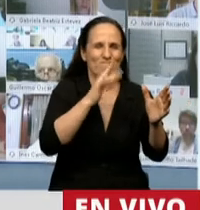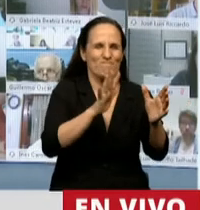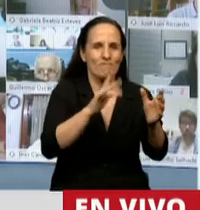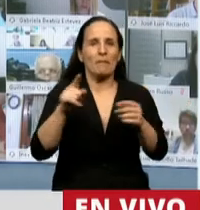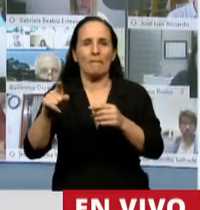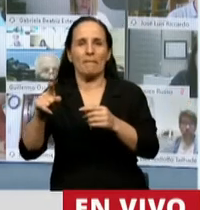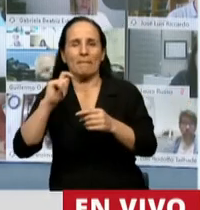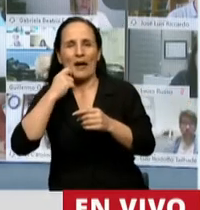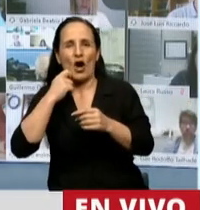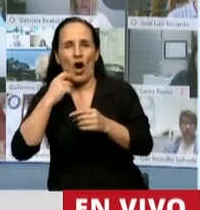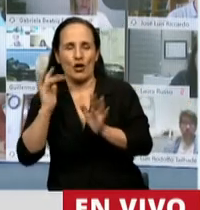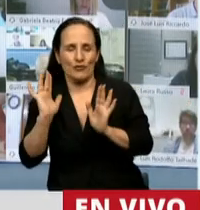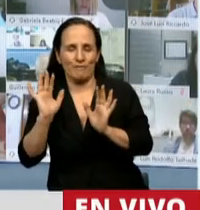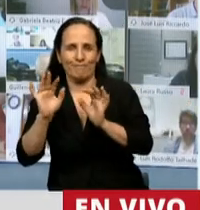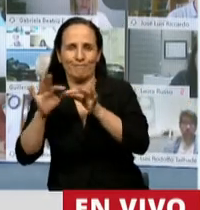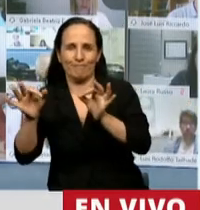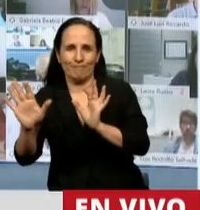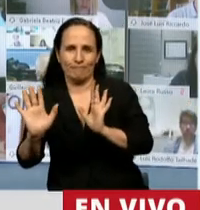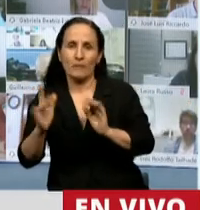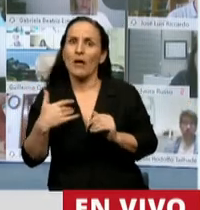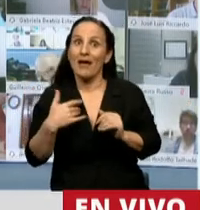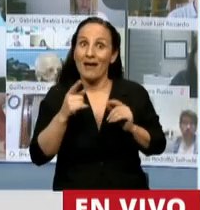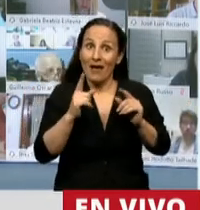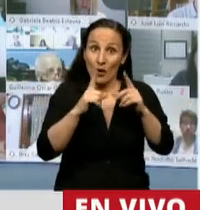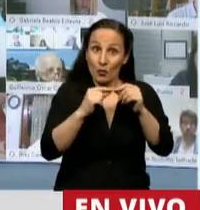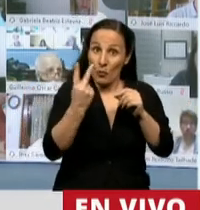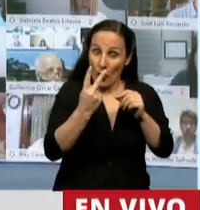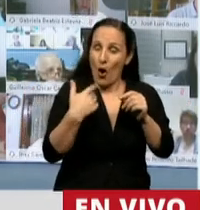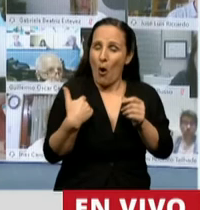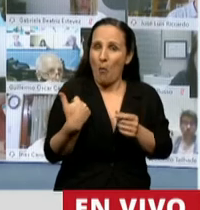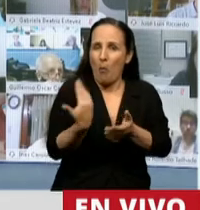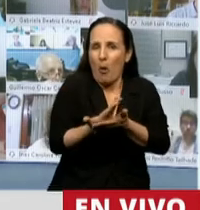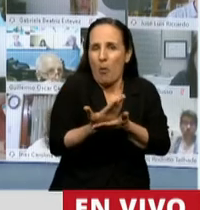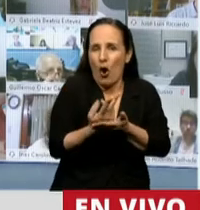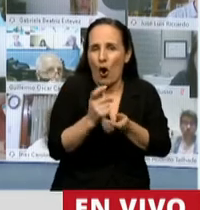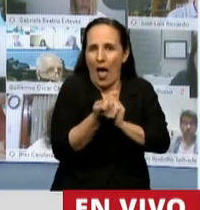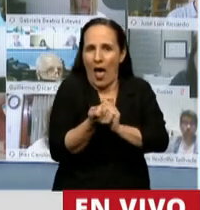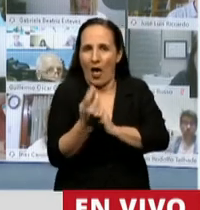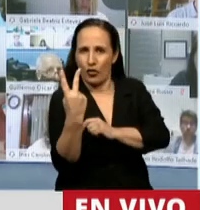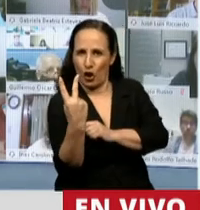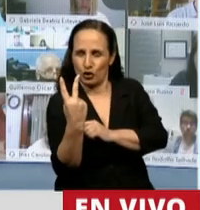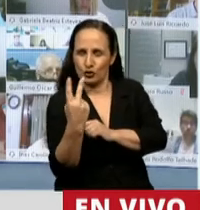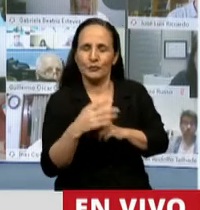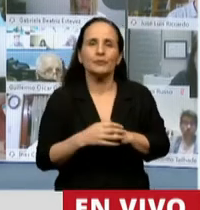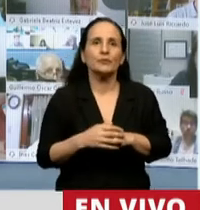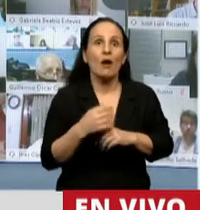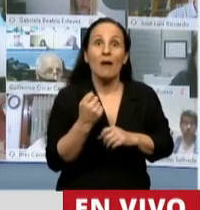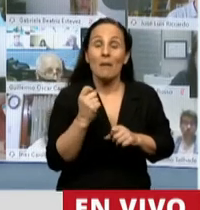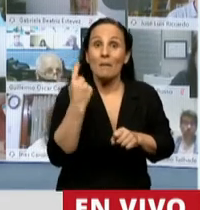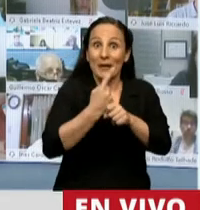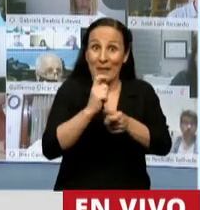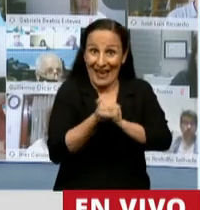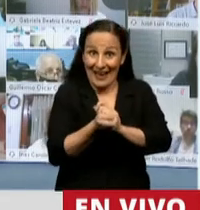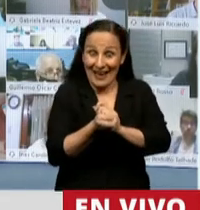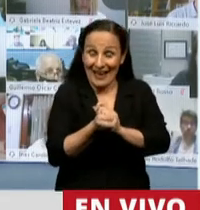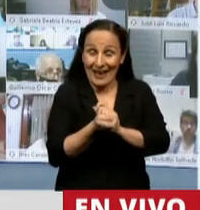Yo le voy a proponer dos cambios más en este mismo artículo 2. El primero, cuando